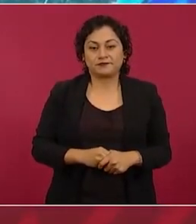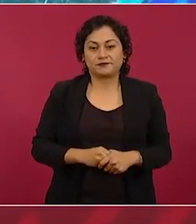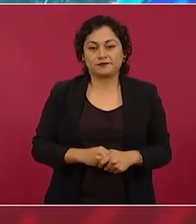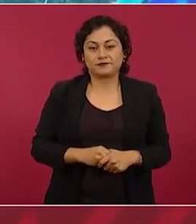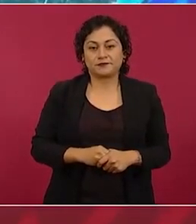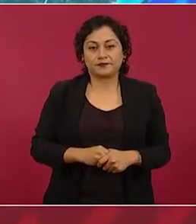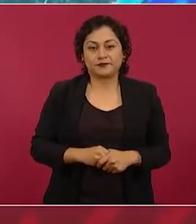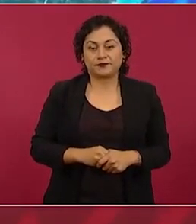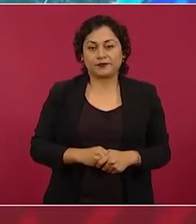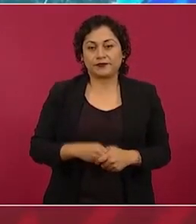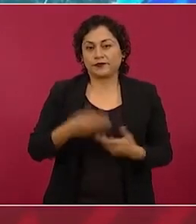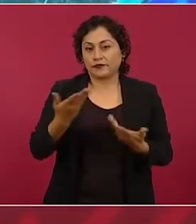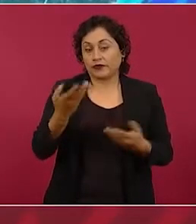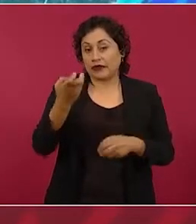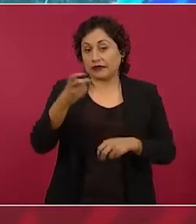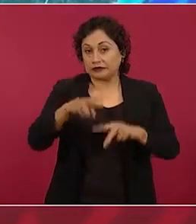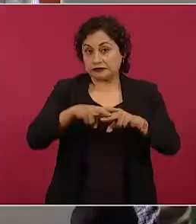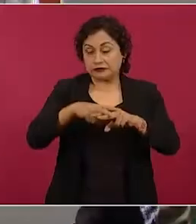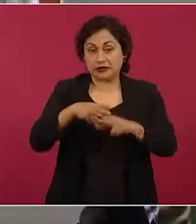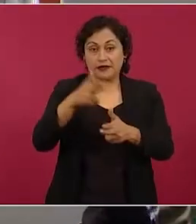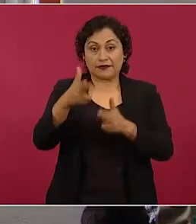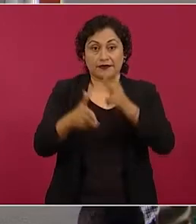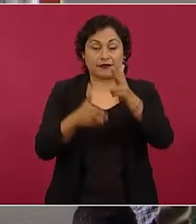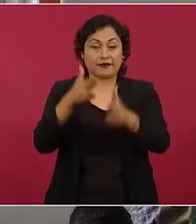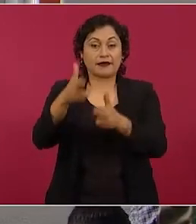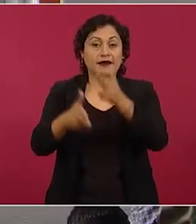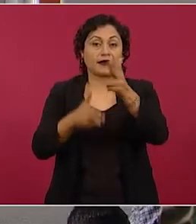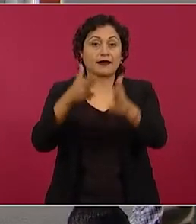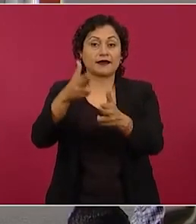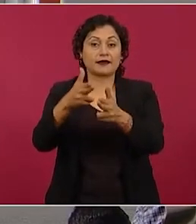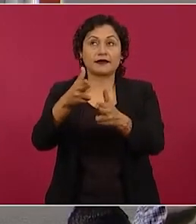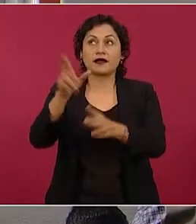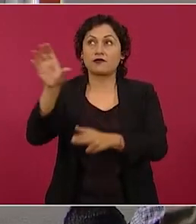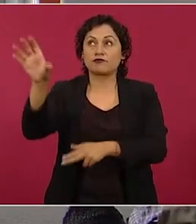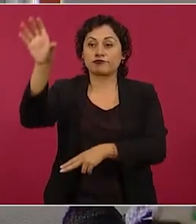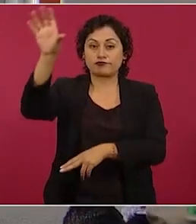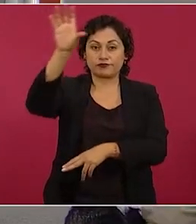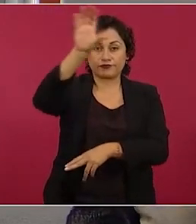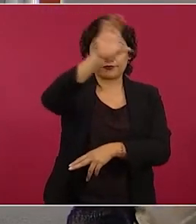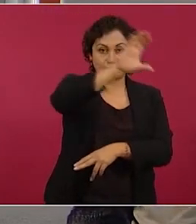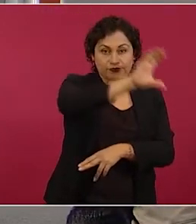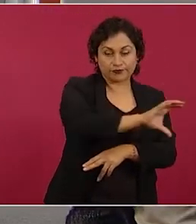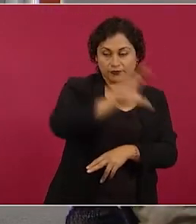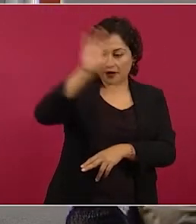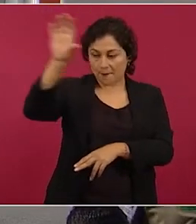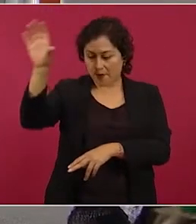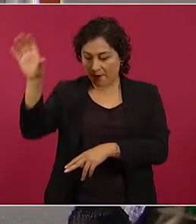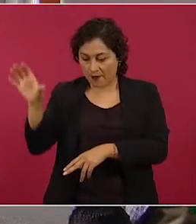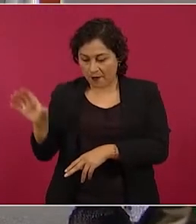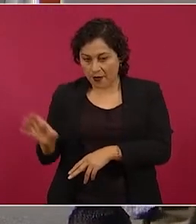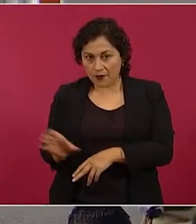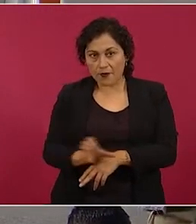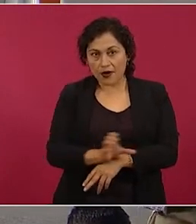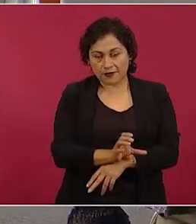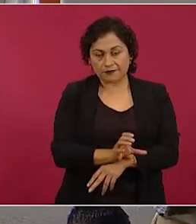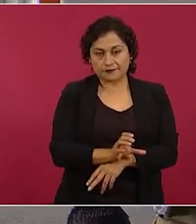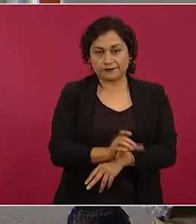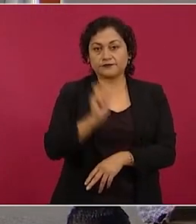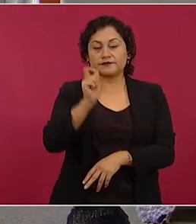este tren va a ser de carga,